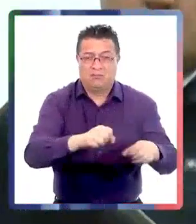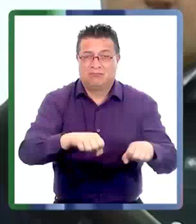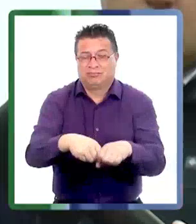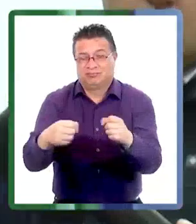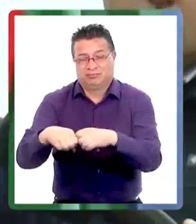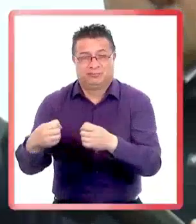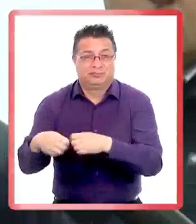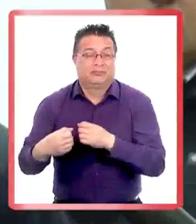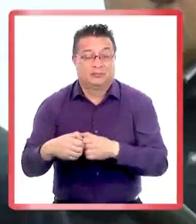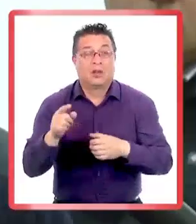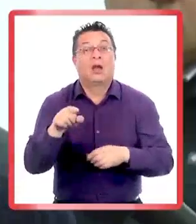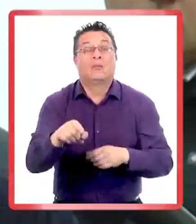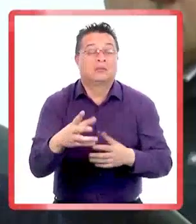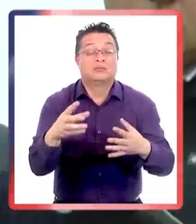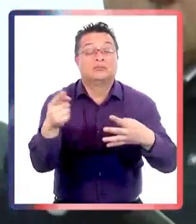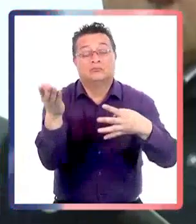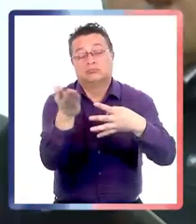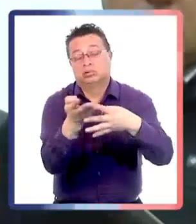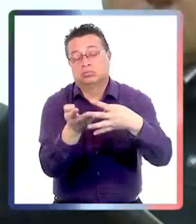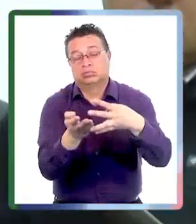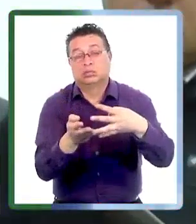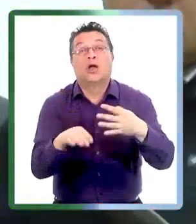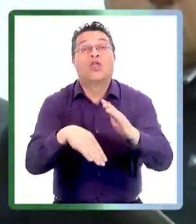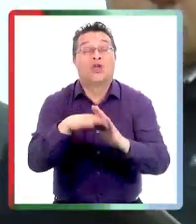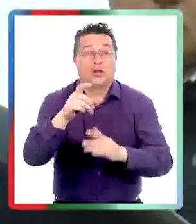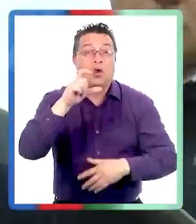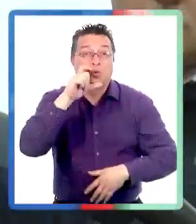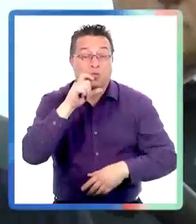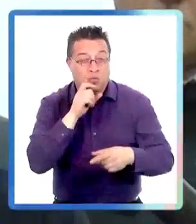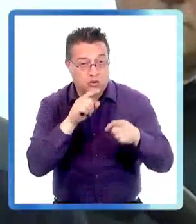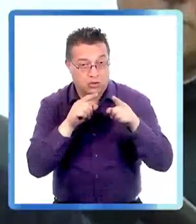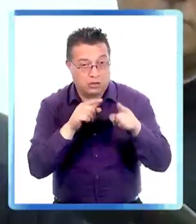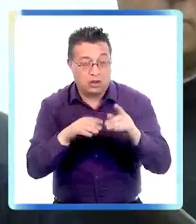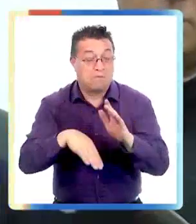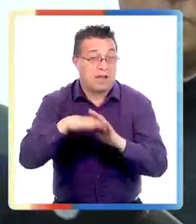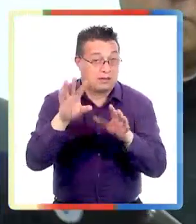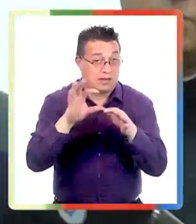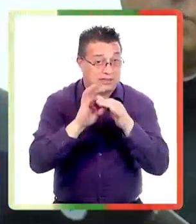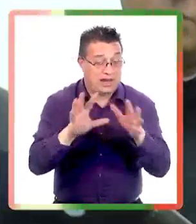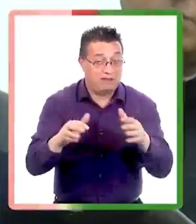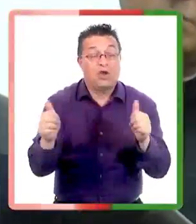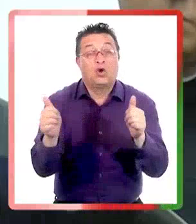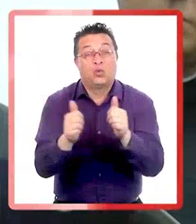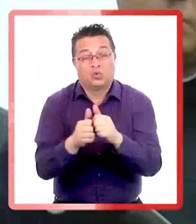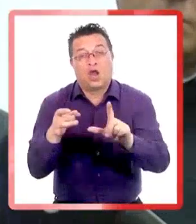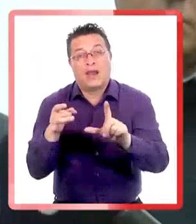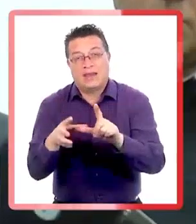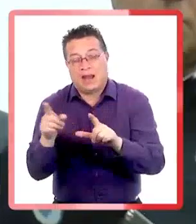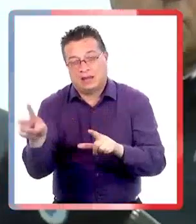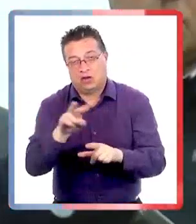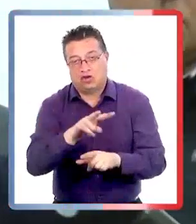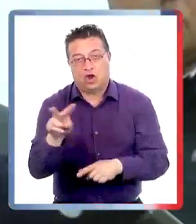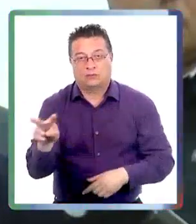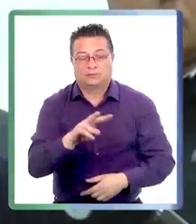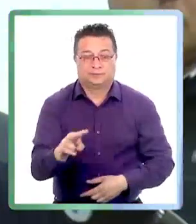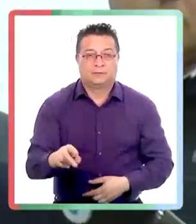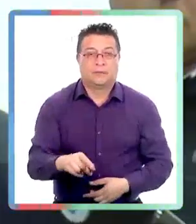se desglosan principalmente en la provincia de Curicó que estarían las más graves con la provincia de Linares.